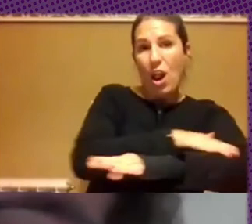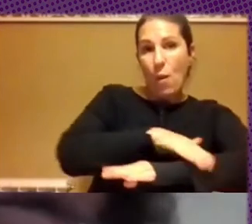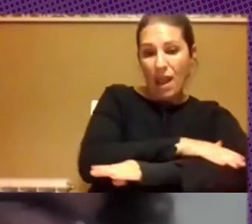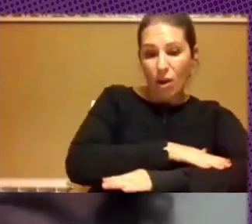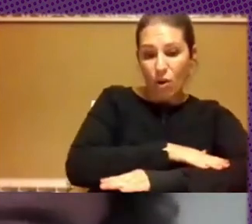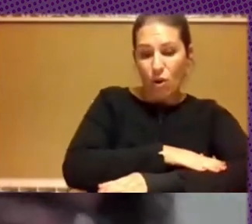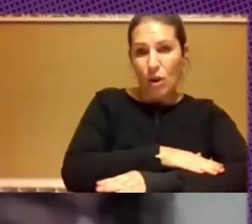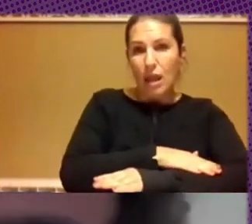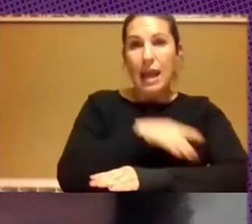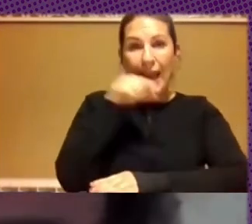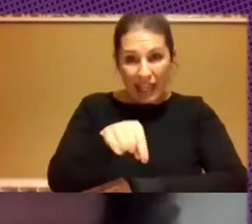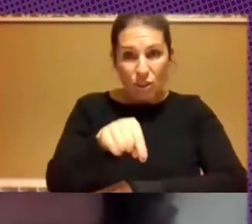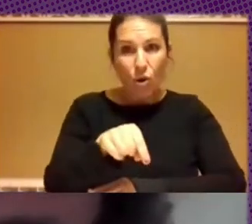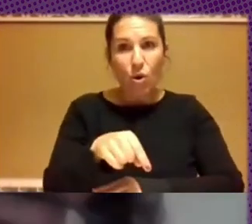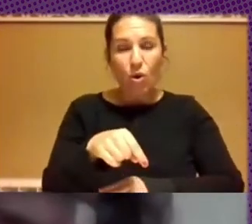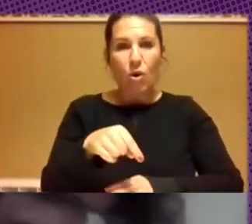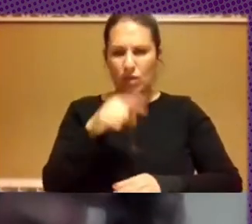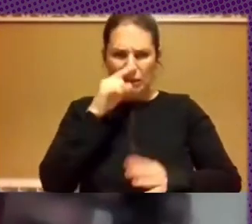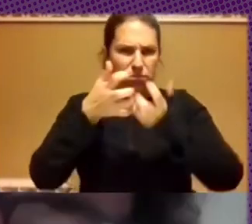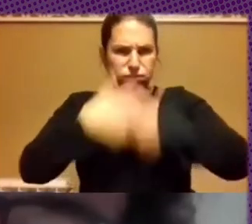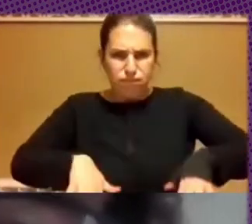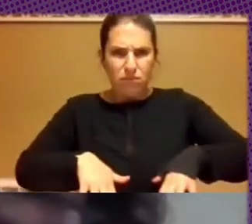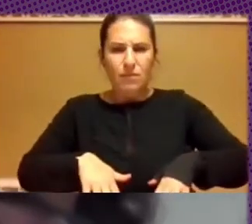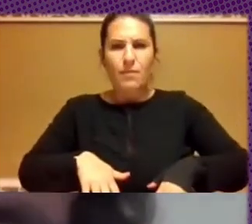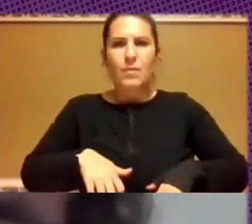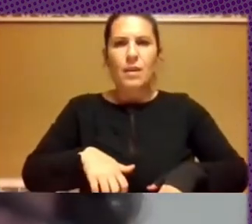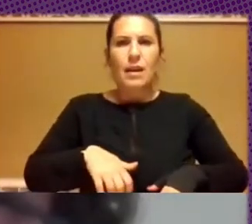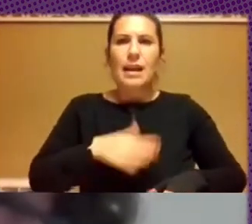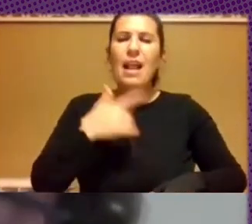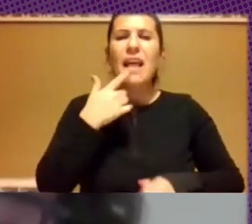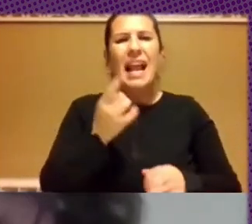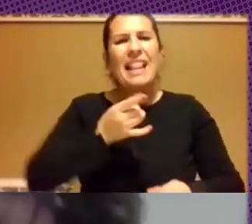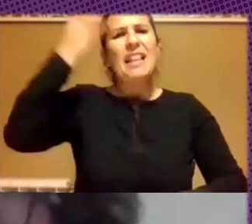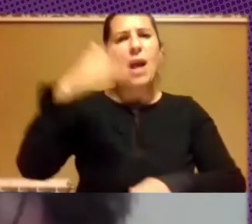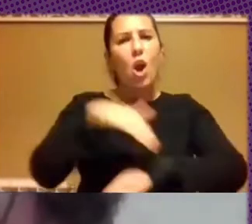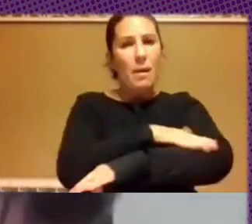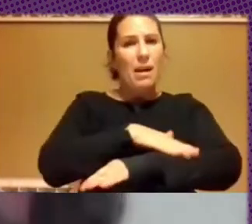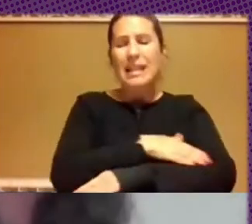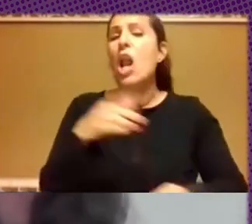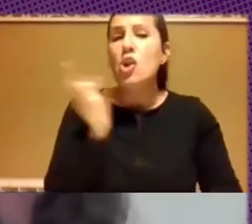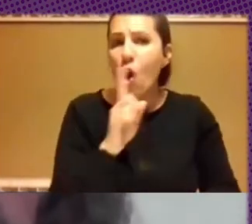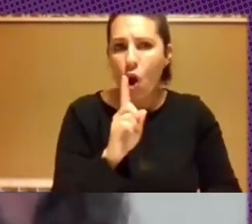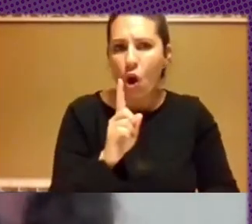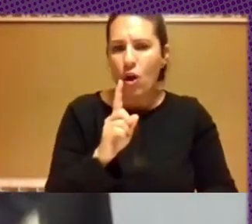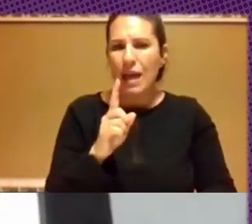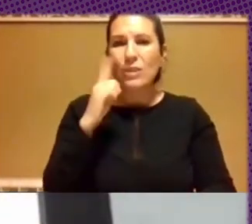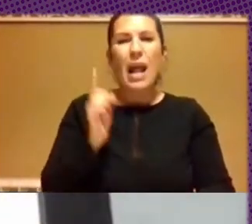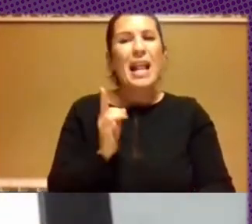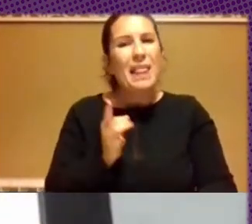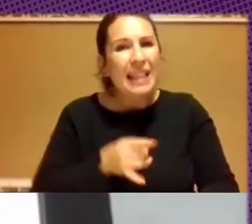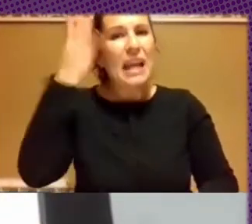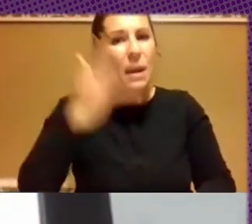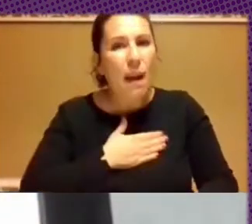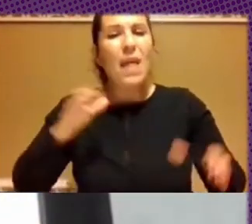es de manera metonímica, no solo decir es una iniciativa gubernamental, sino que es una iniciativa del